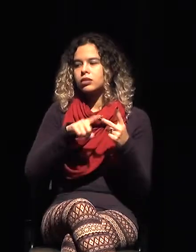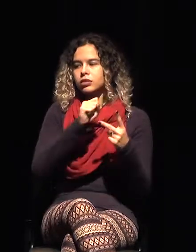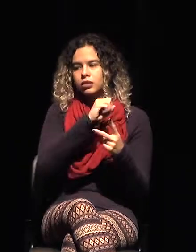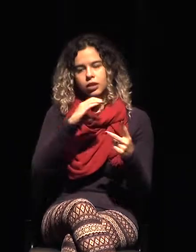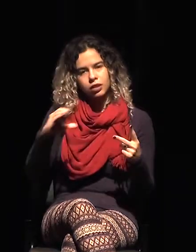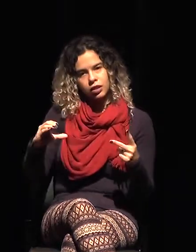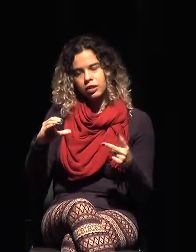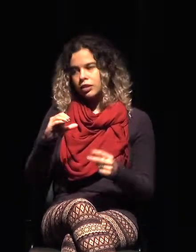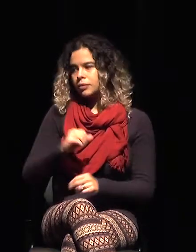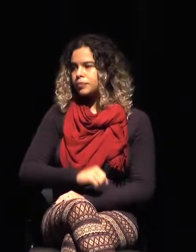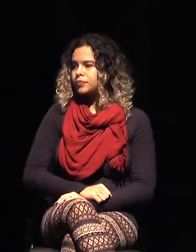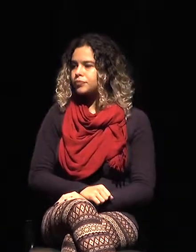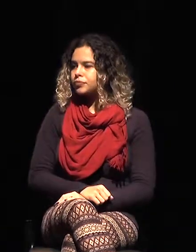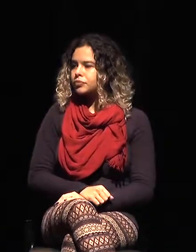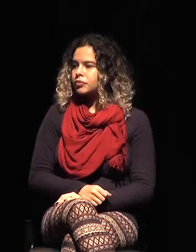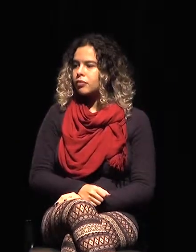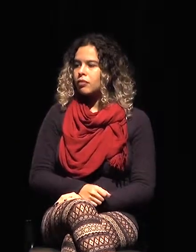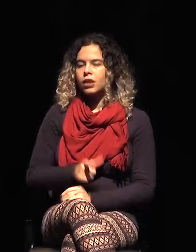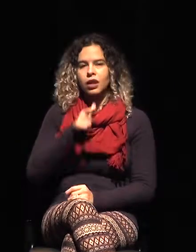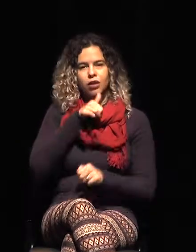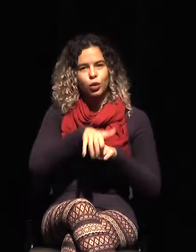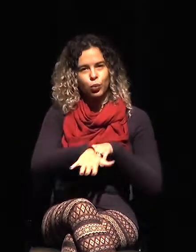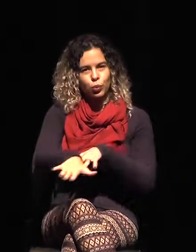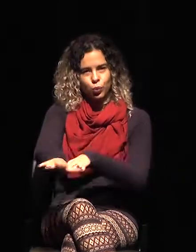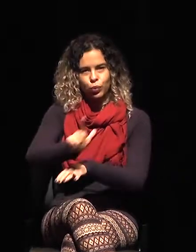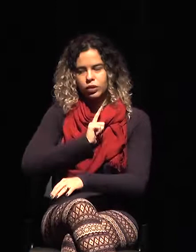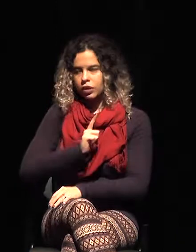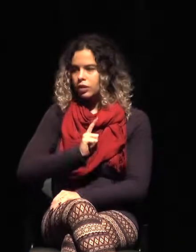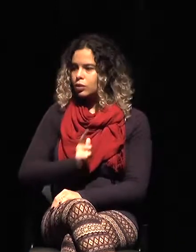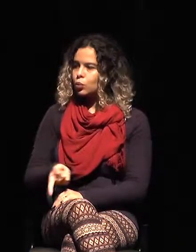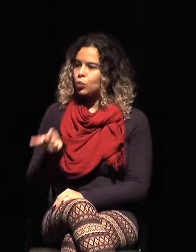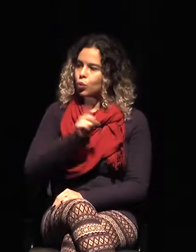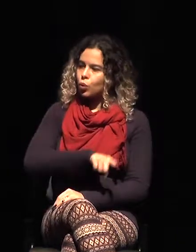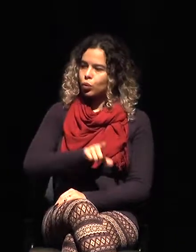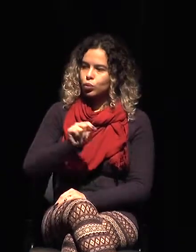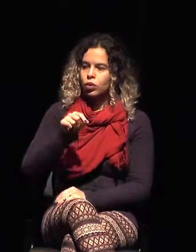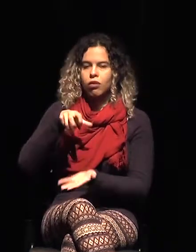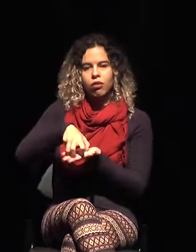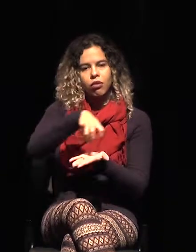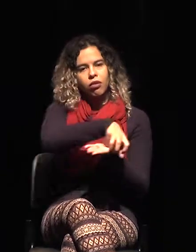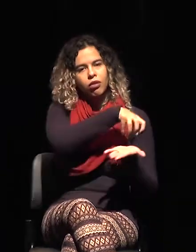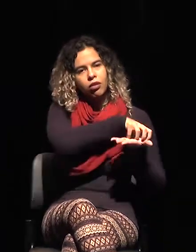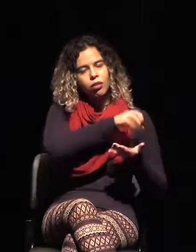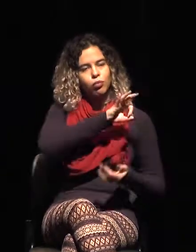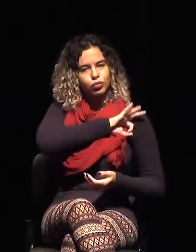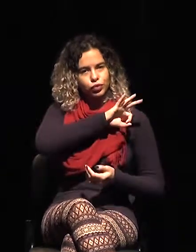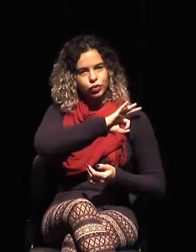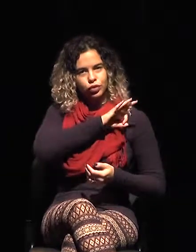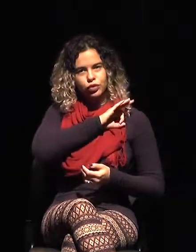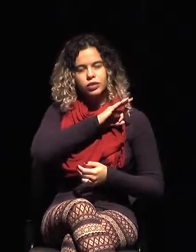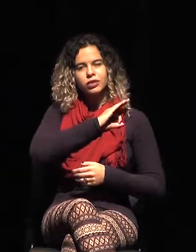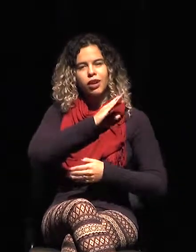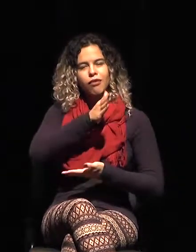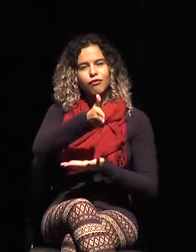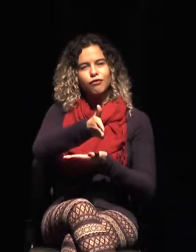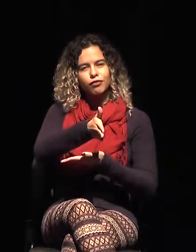frontera. Los nombres que vemos aquí son las unidades aduaneras que están en la frontera con Argentina.